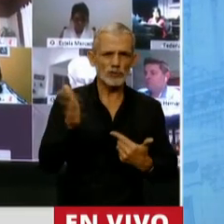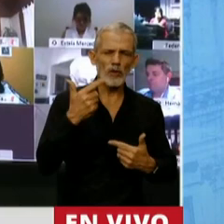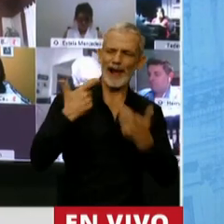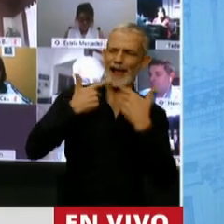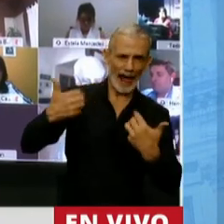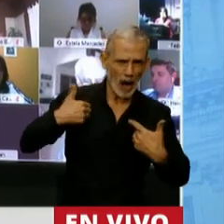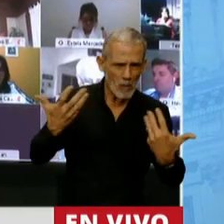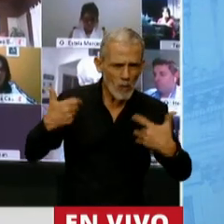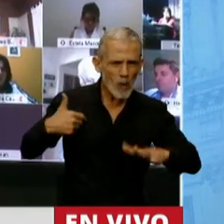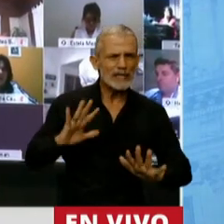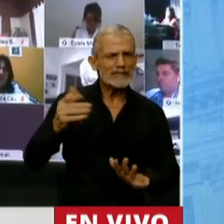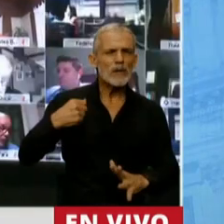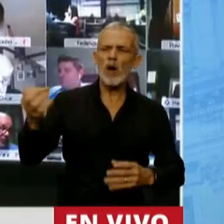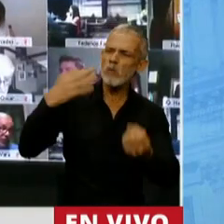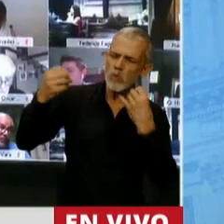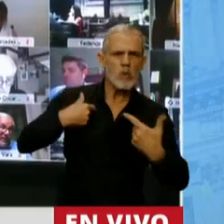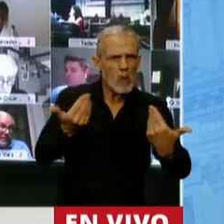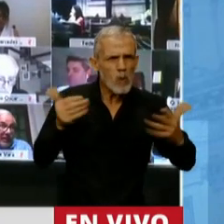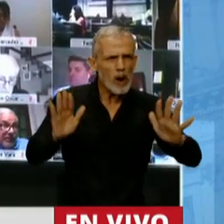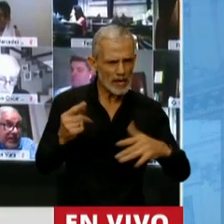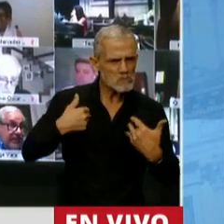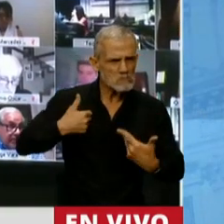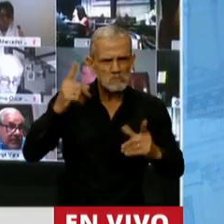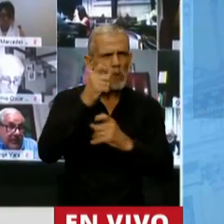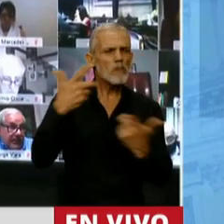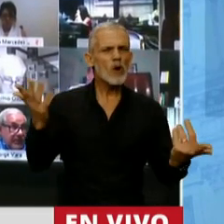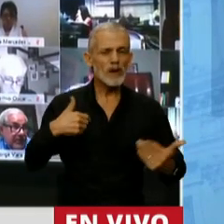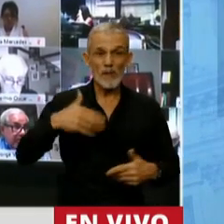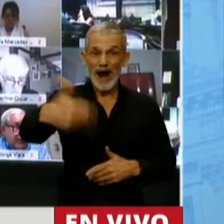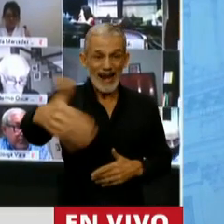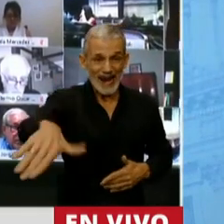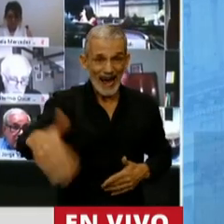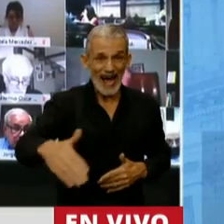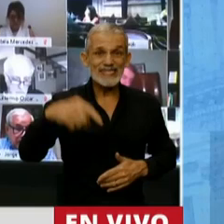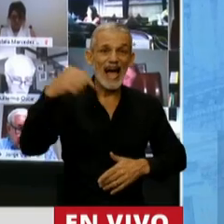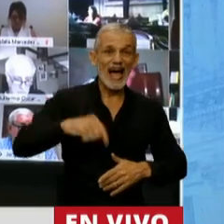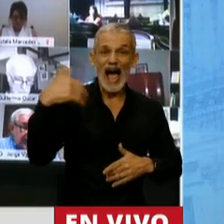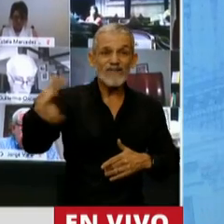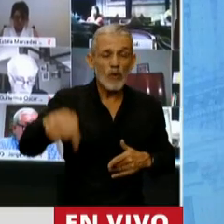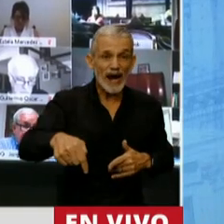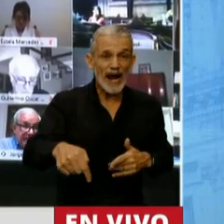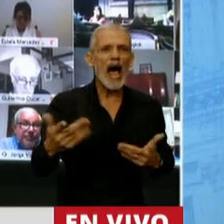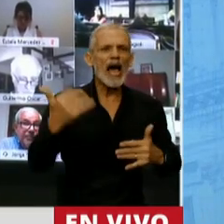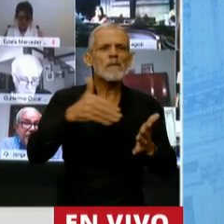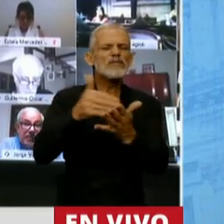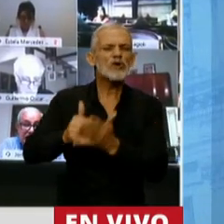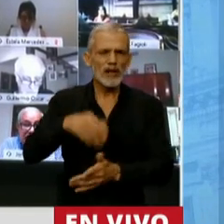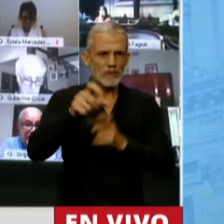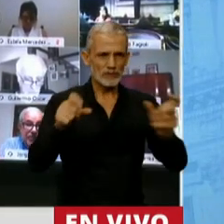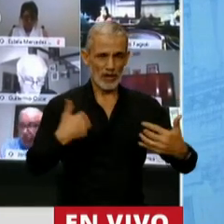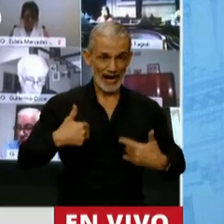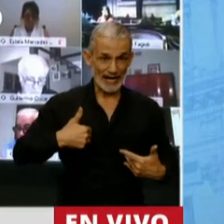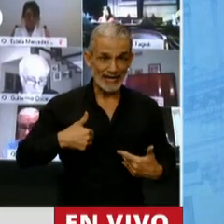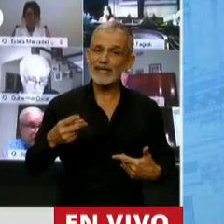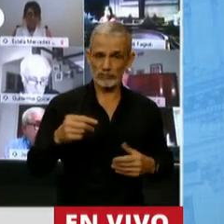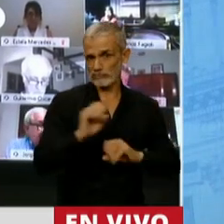quieran, pueden agredir todo lo que quieran, pero en la calle, acá, afuera, hay millones de argentinos